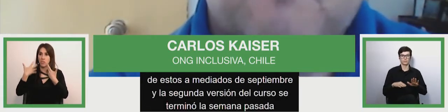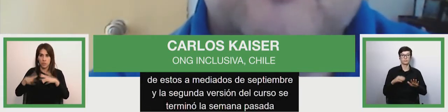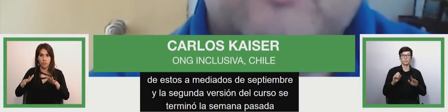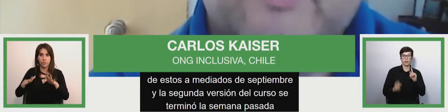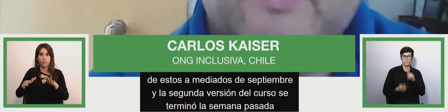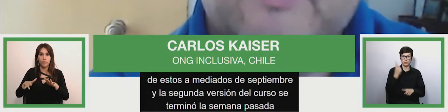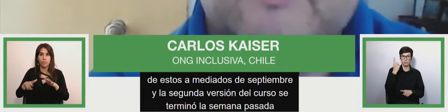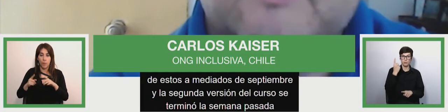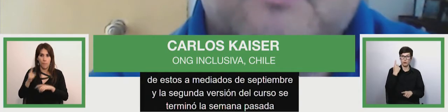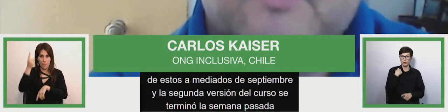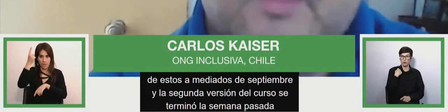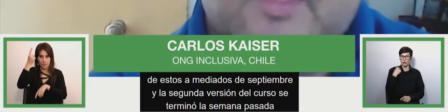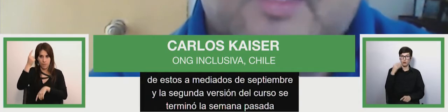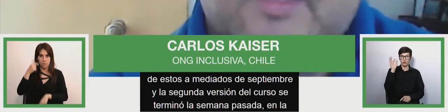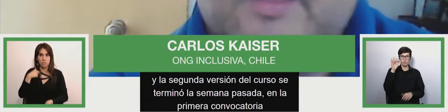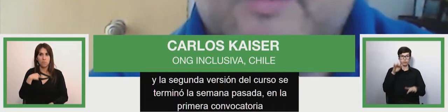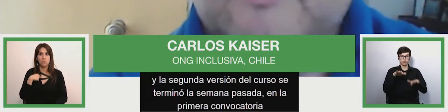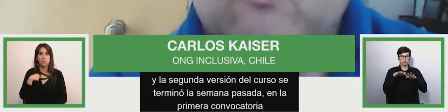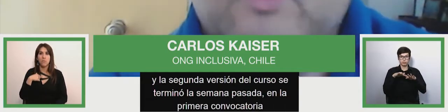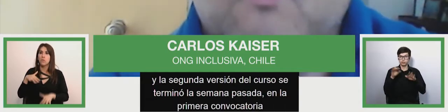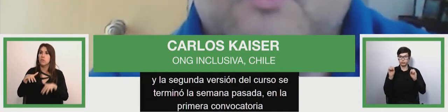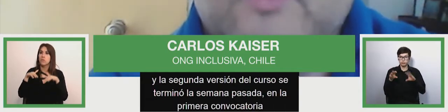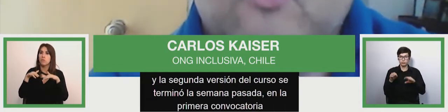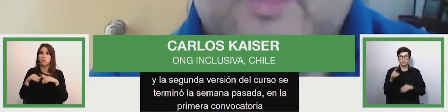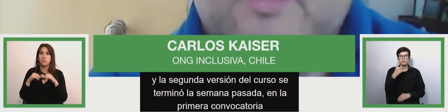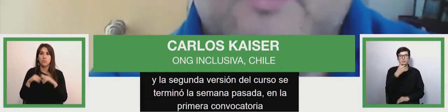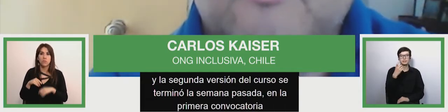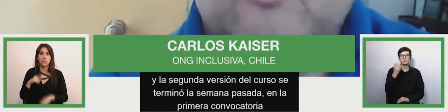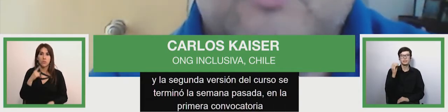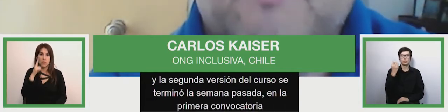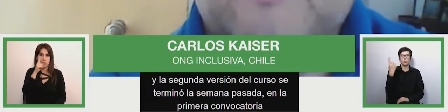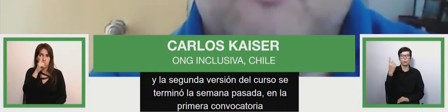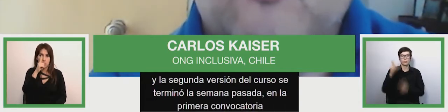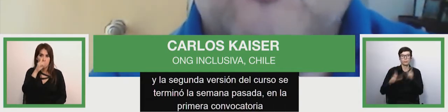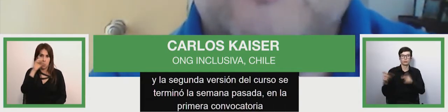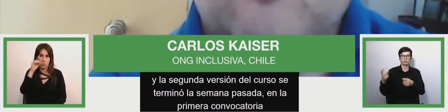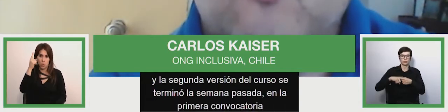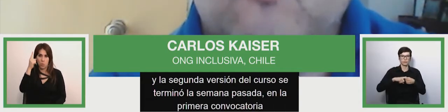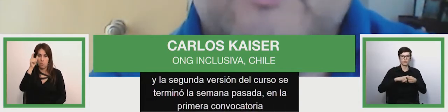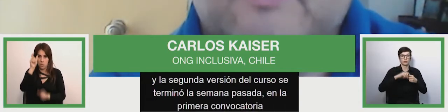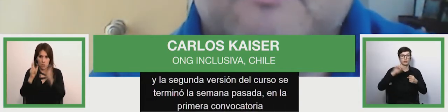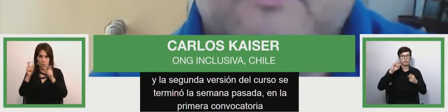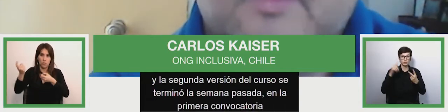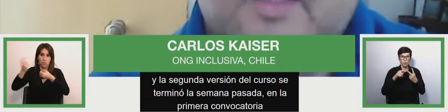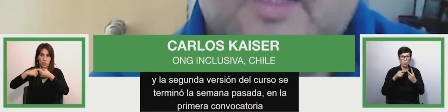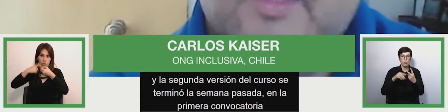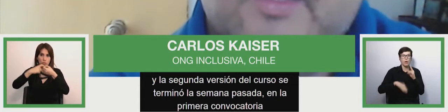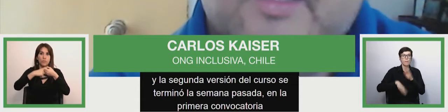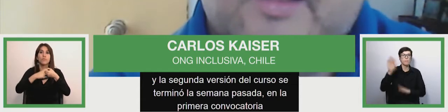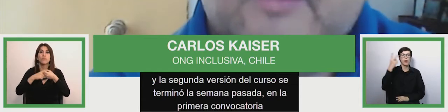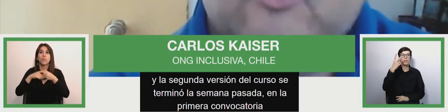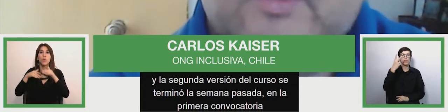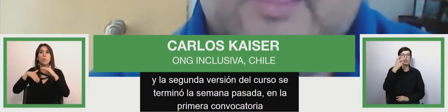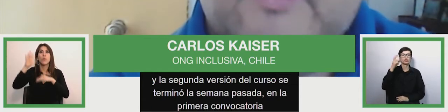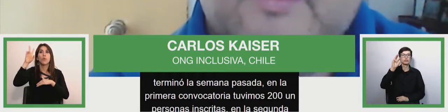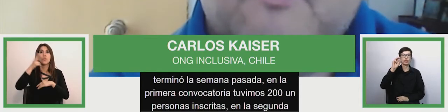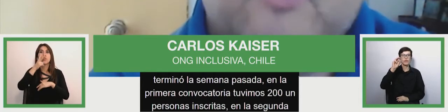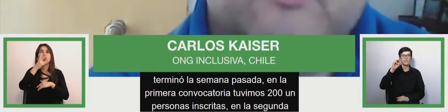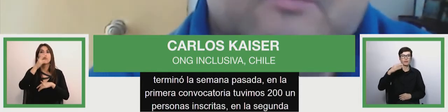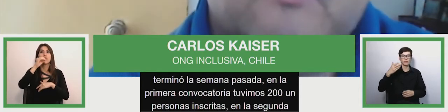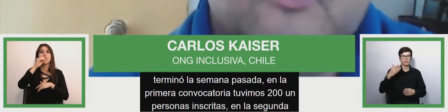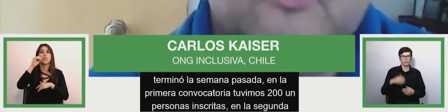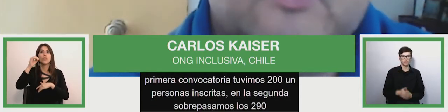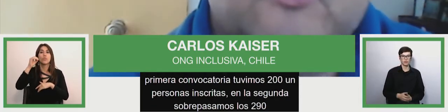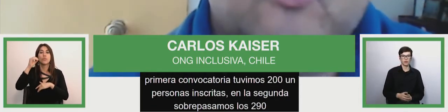personas inscritas en la segunda convocatoria sobrepasamos los 290 en la actualidad tenemos